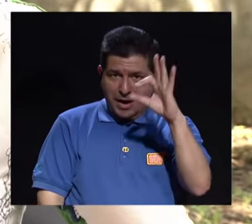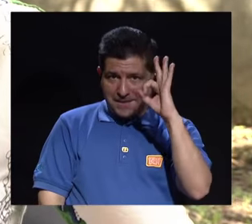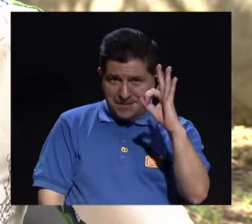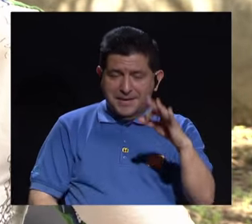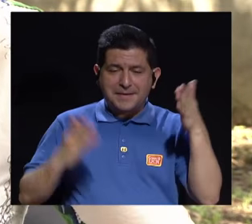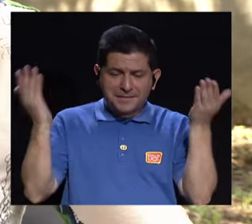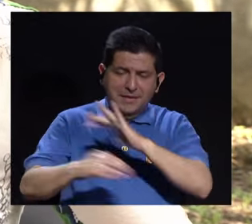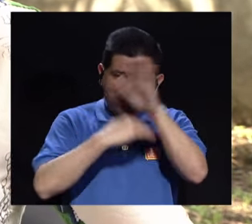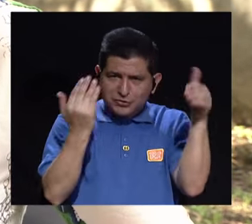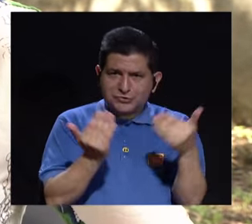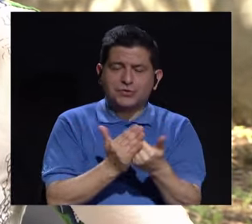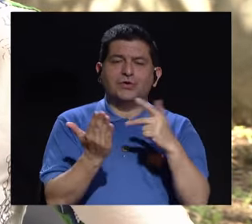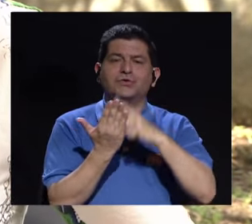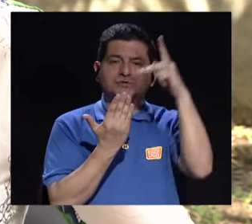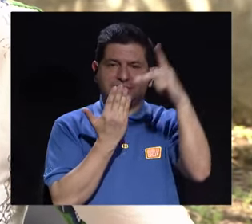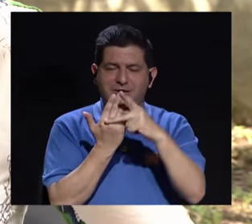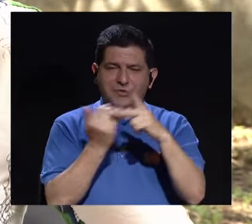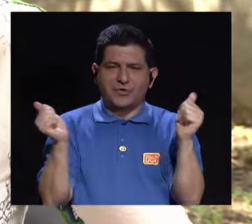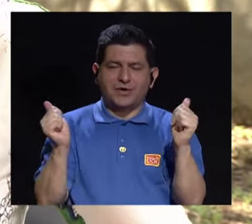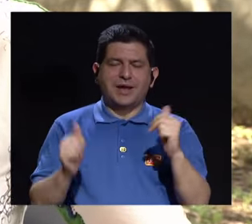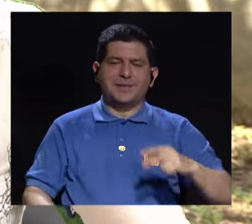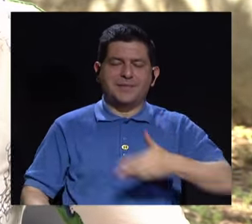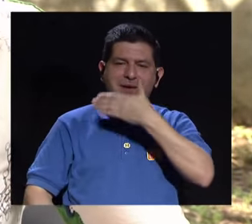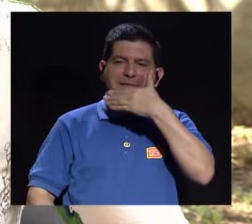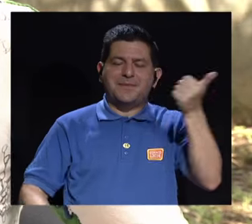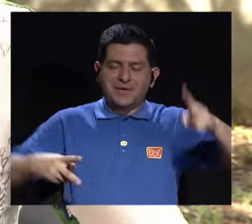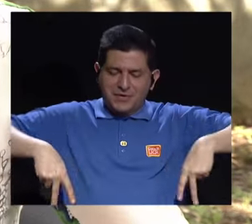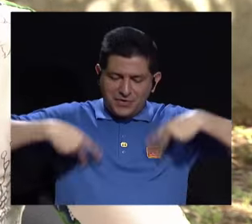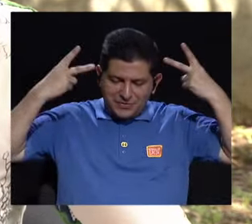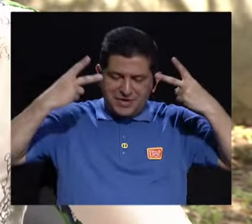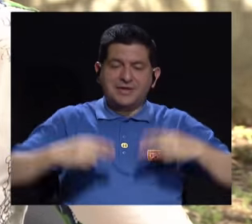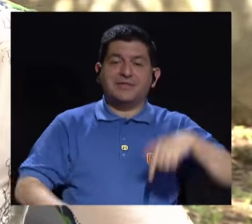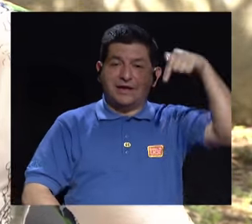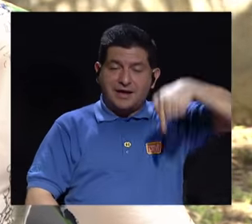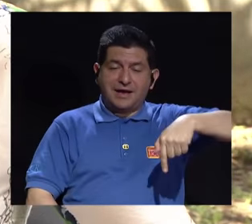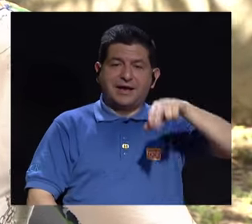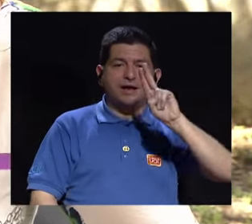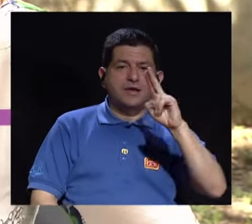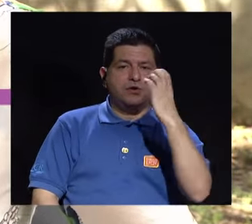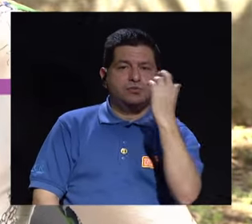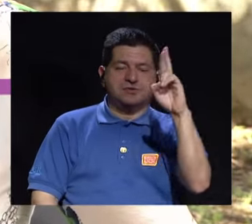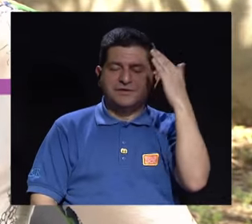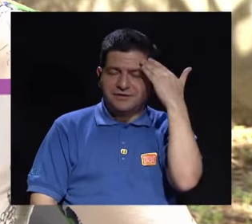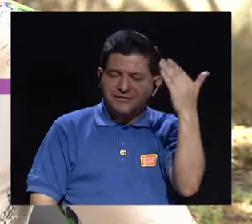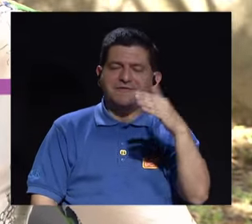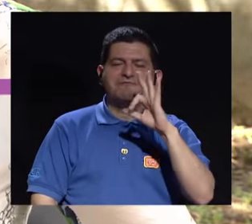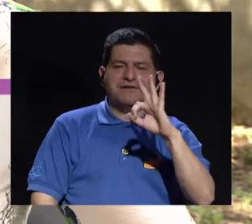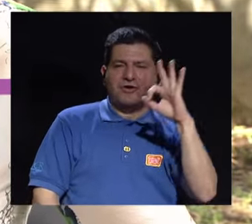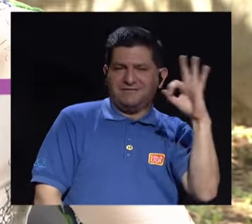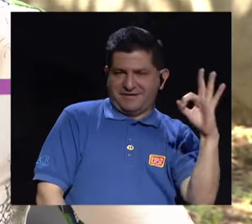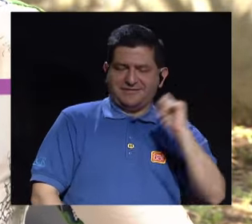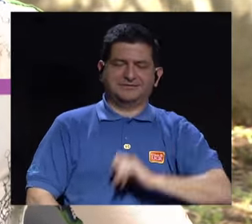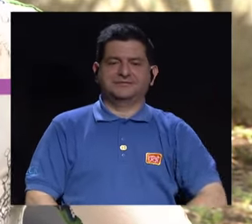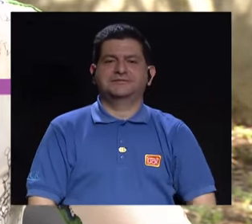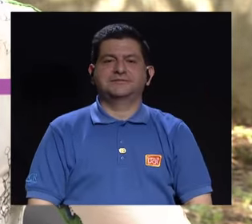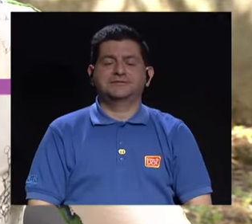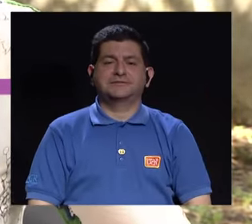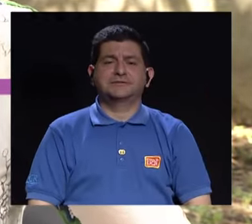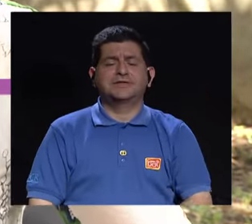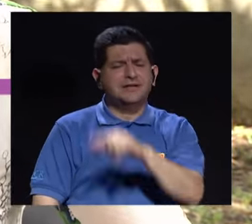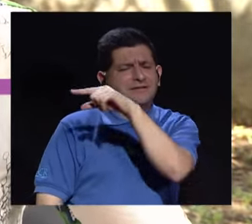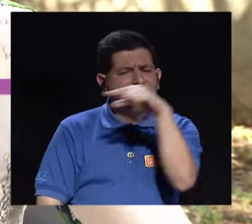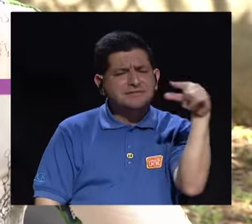Hola, ¿qué tal? Bienvenidos y bienvenidas a su programa Vivir Mejor. Desde la Universidad de Costa Rica le saluda Fabiola Fernández.